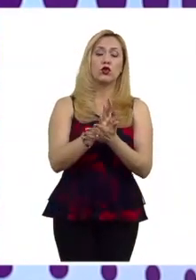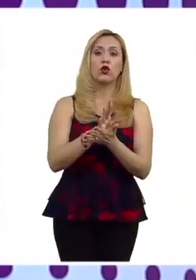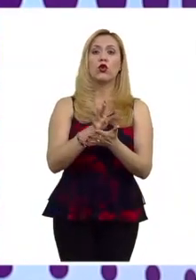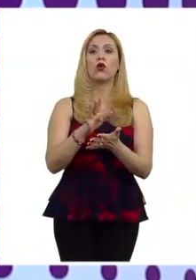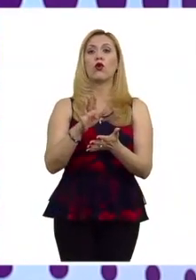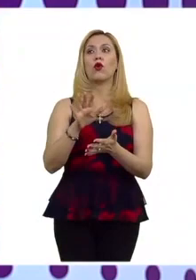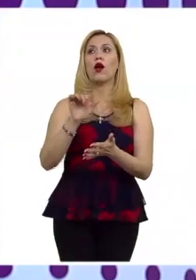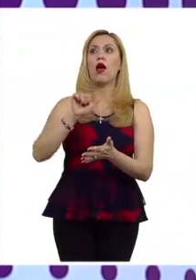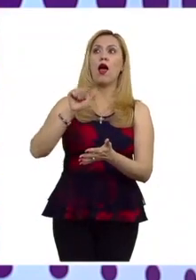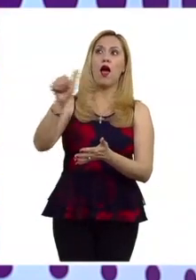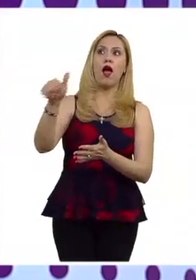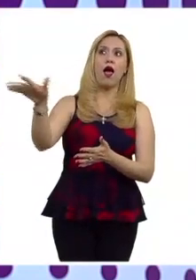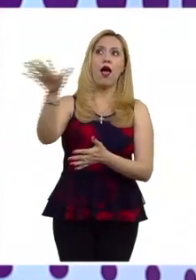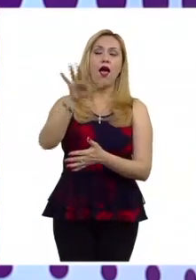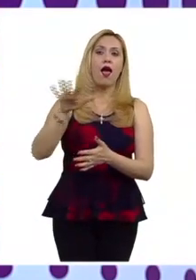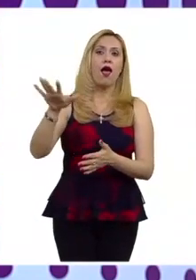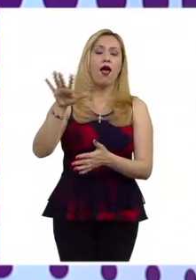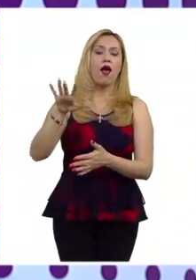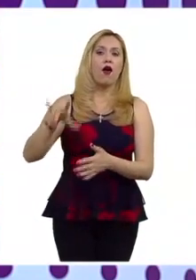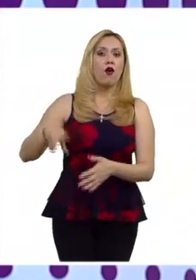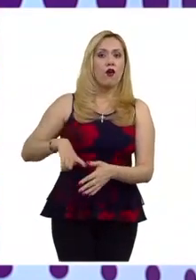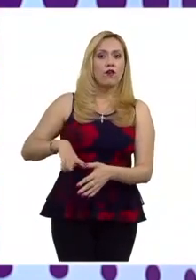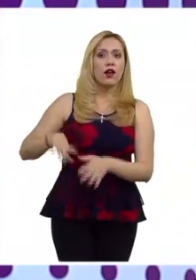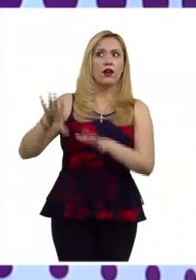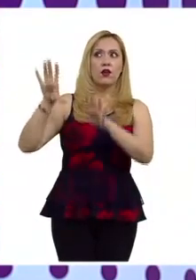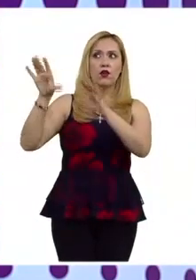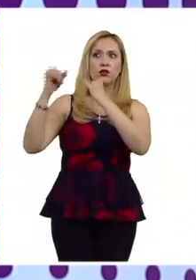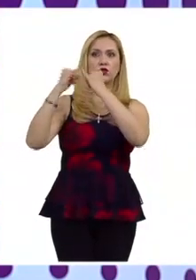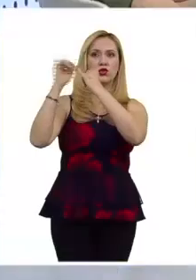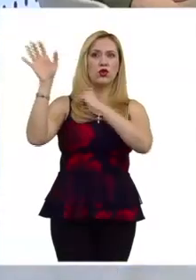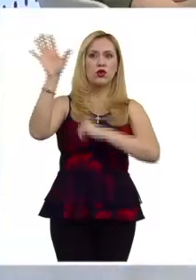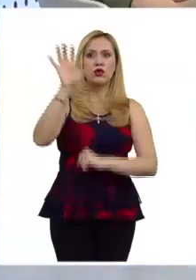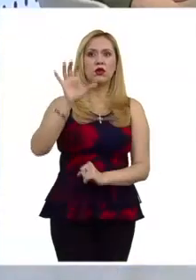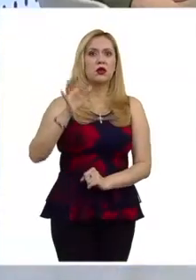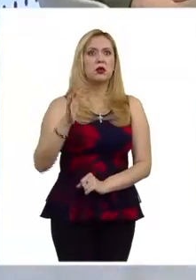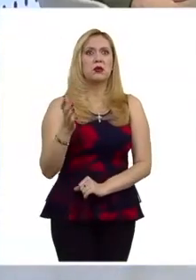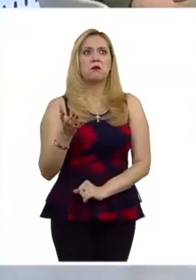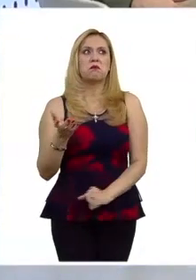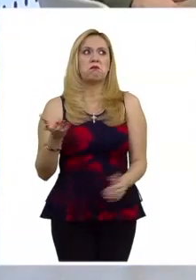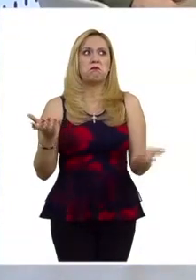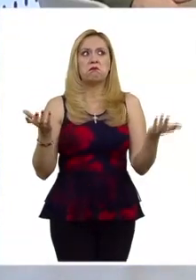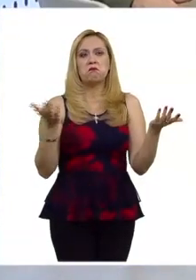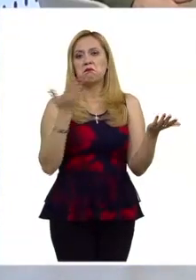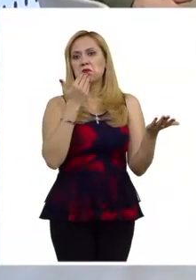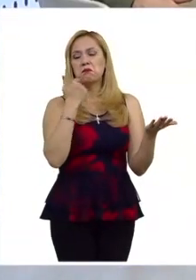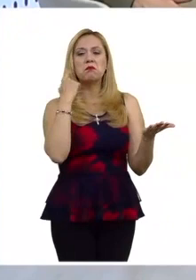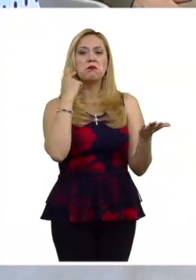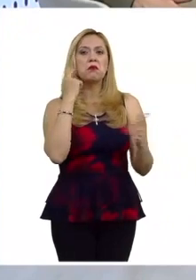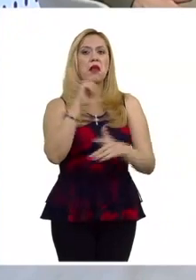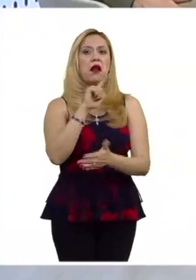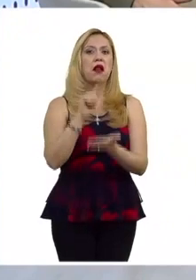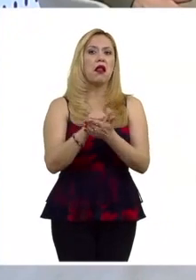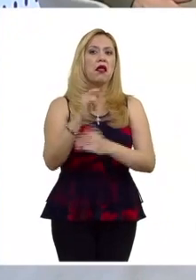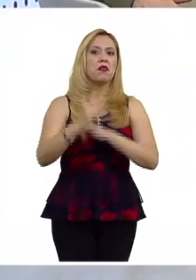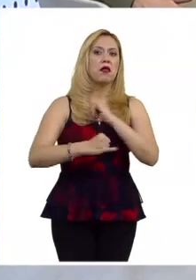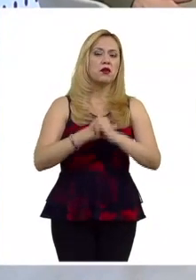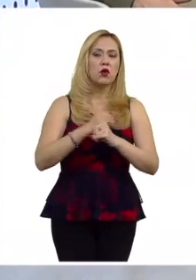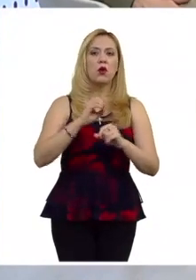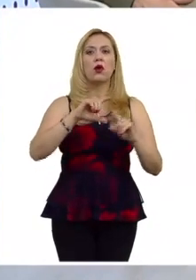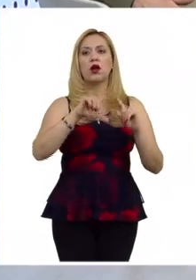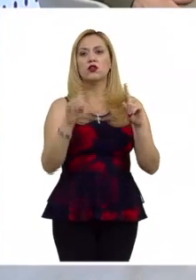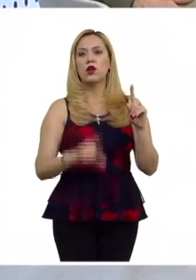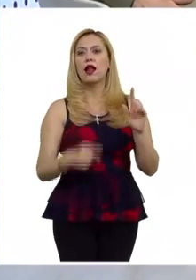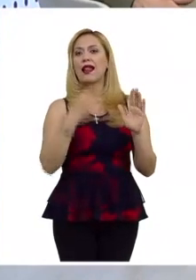público por ejemplo pues no está sostenido por ningún instrumento internacional o nacional que así lo